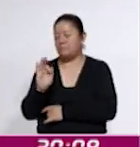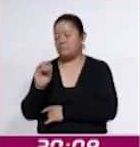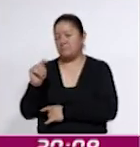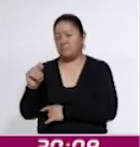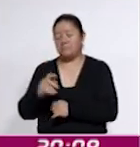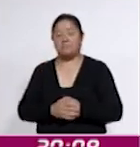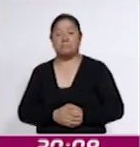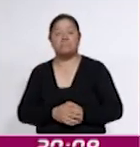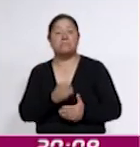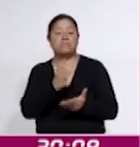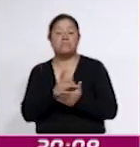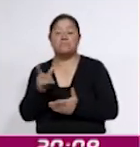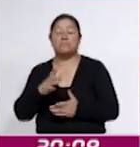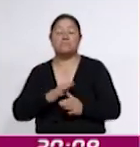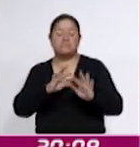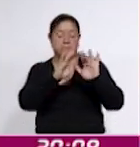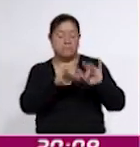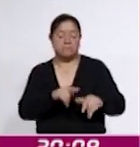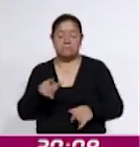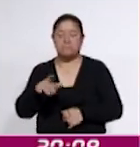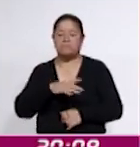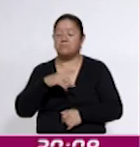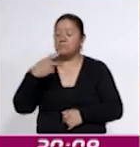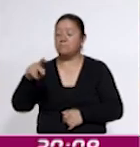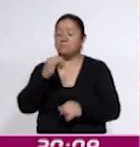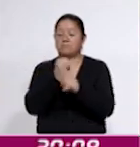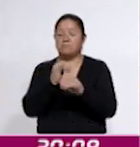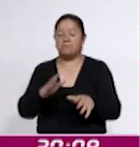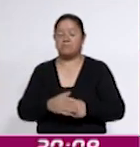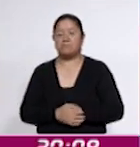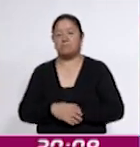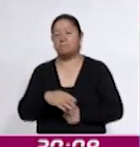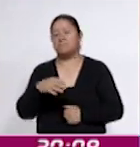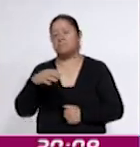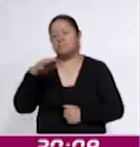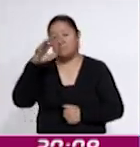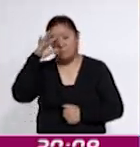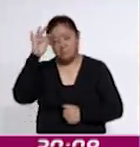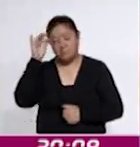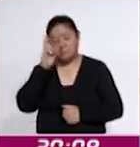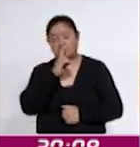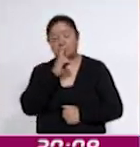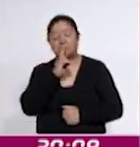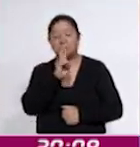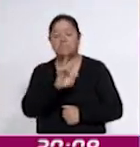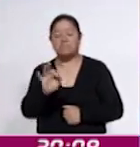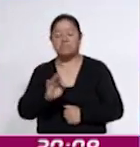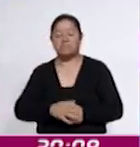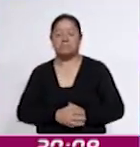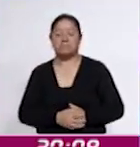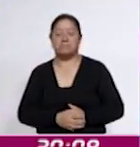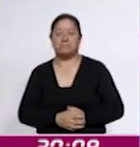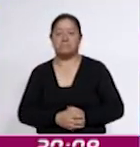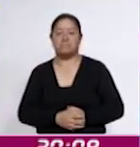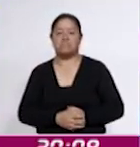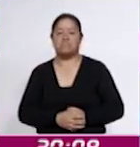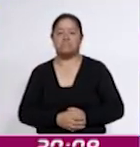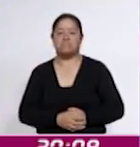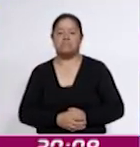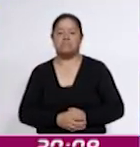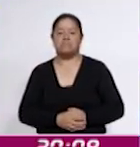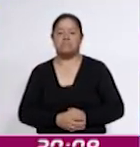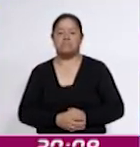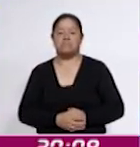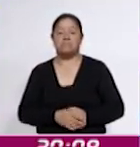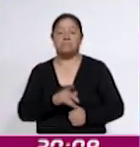Únicamente deberán llenar un formulario con todos sus datos. Para Coracid Noticias, Victoria Flores. Así que